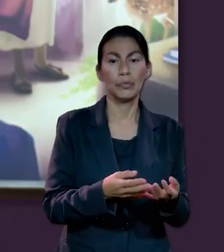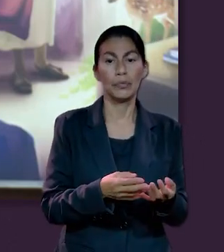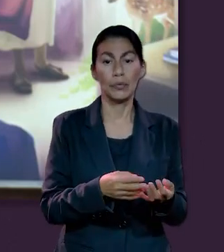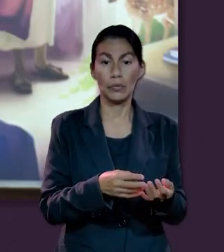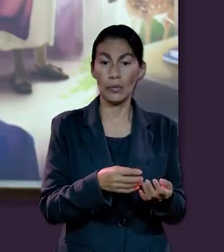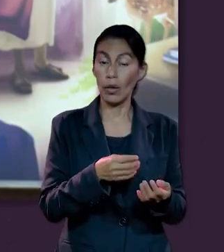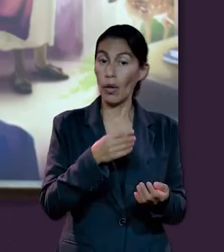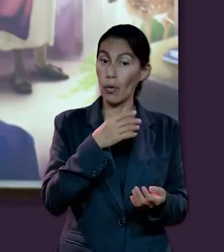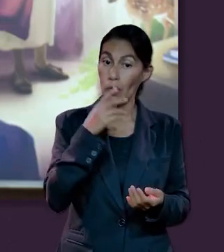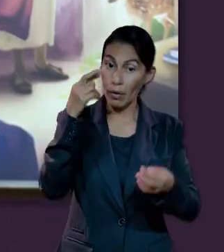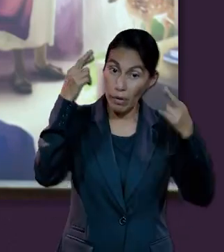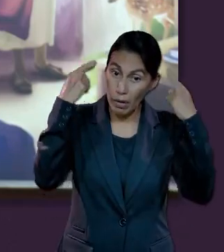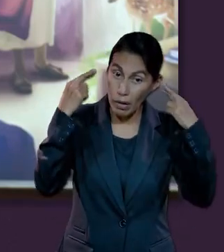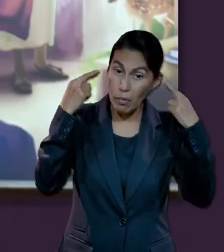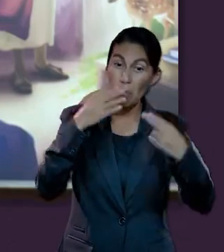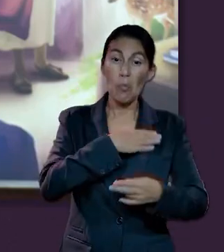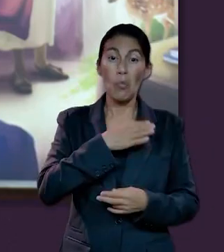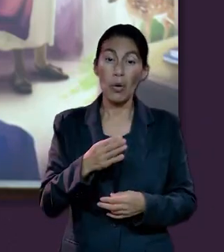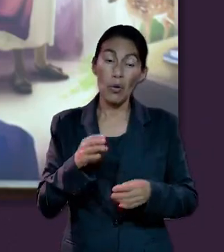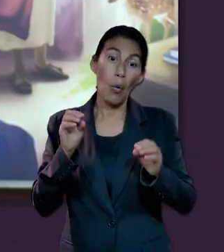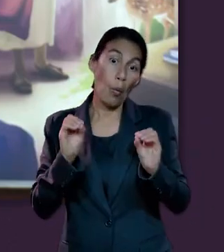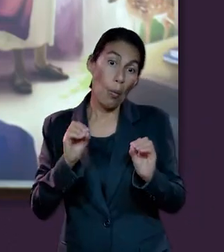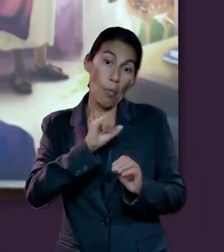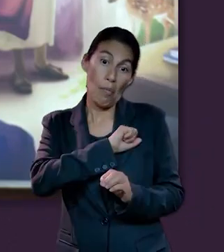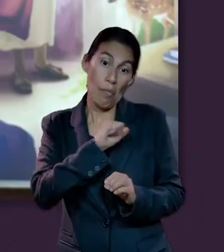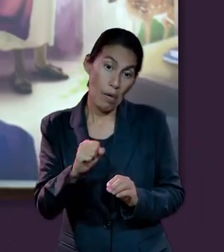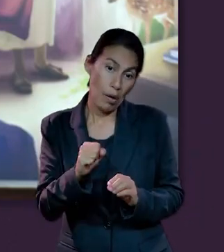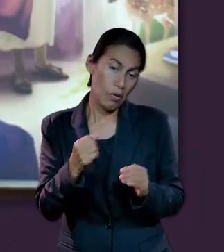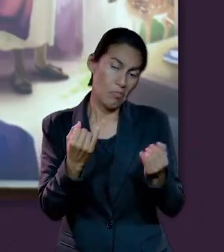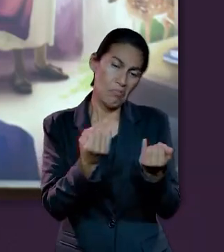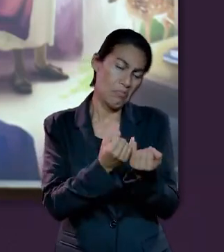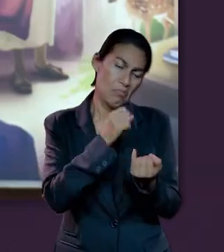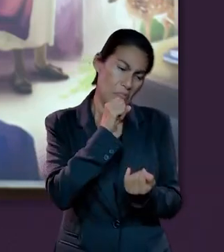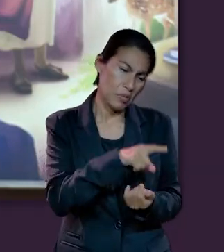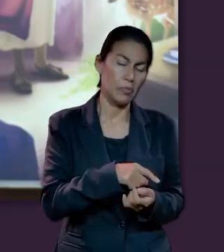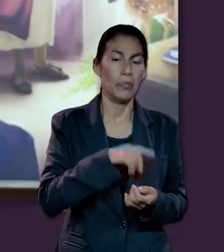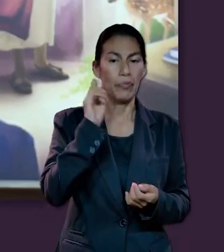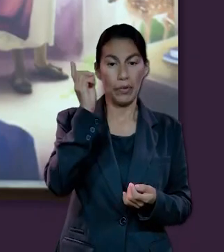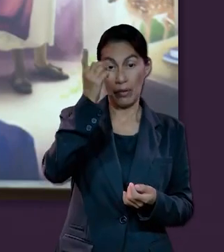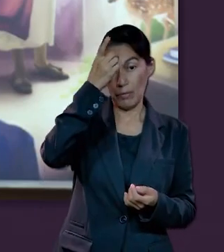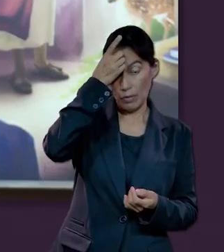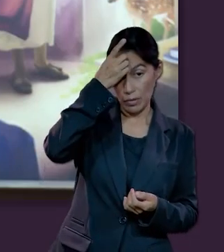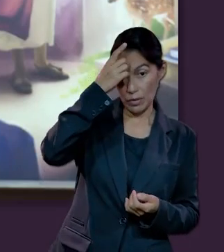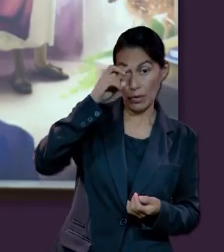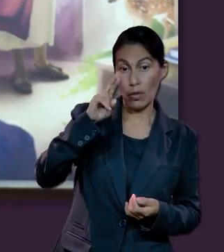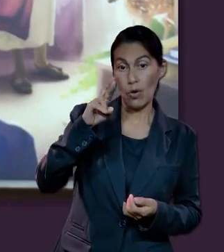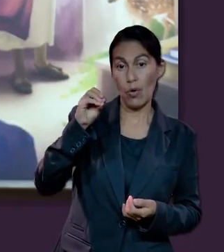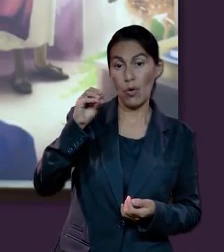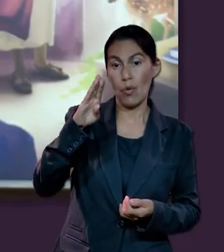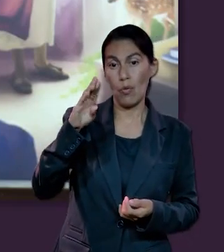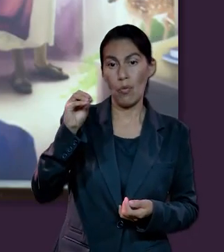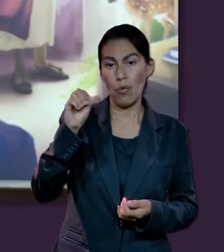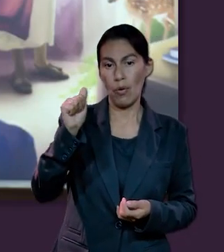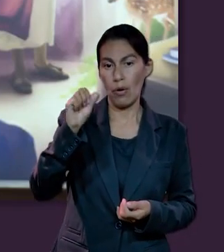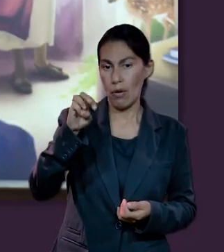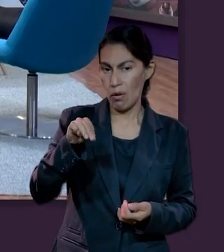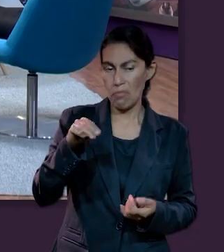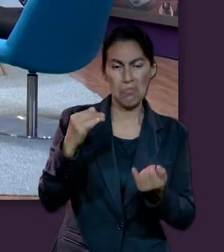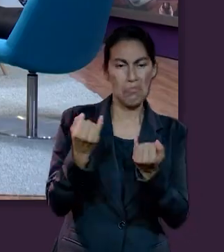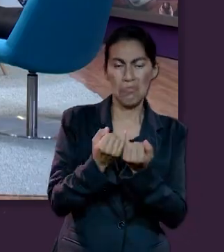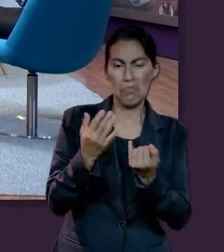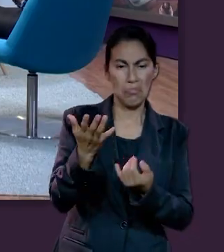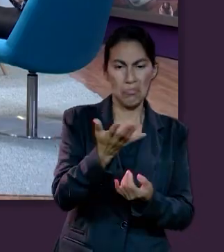independientemente si el rey era bueno o malo. Lo mismo dijo de David, lo mismo de Roboam, etc.